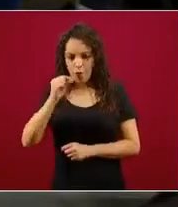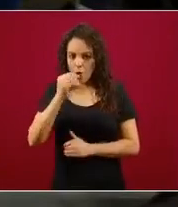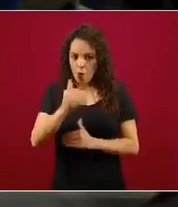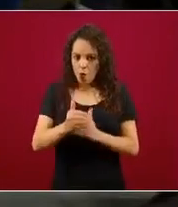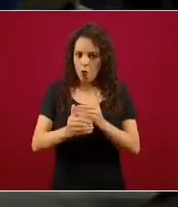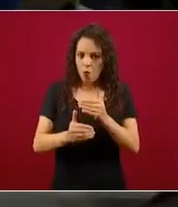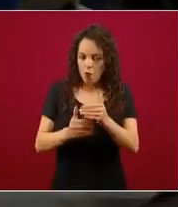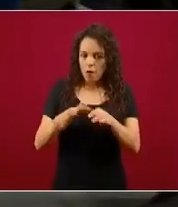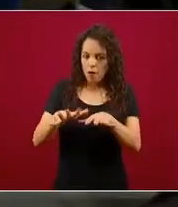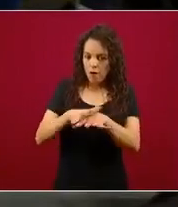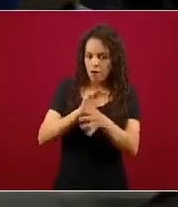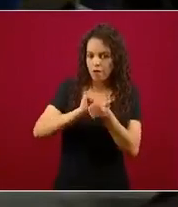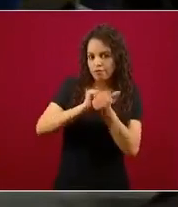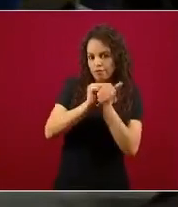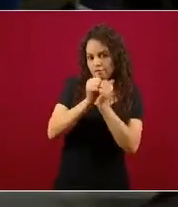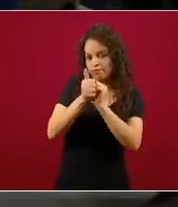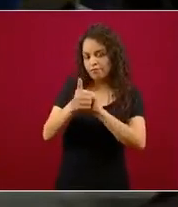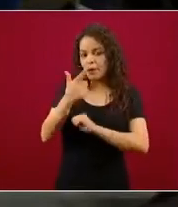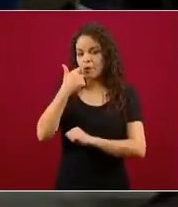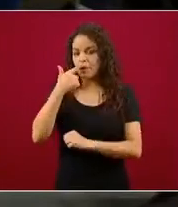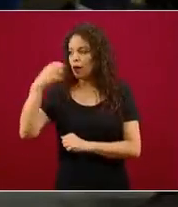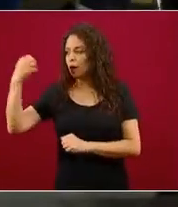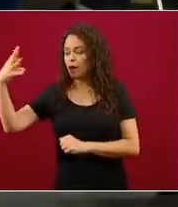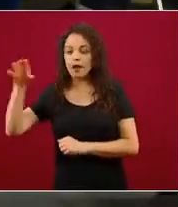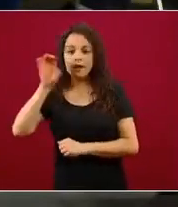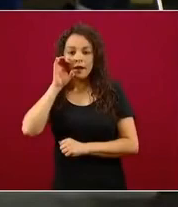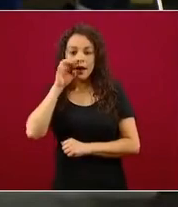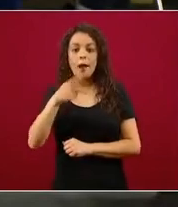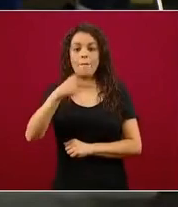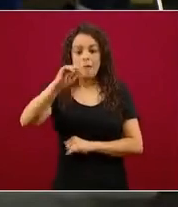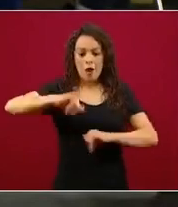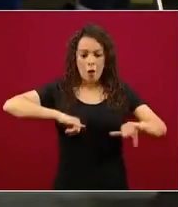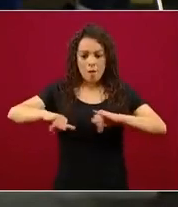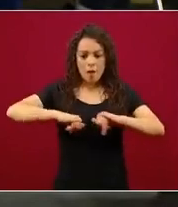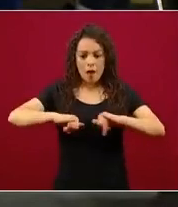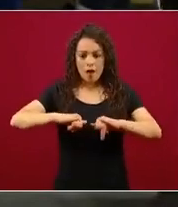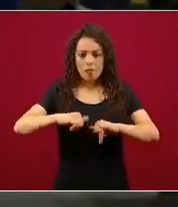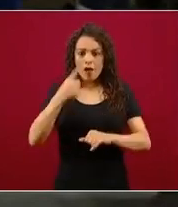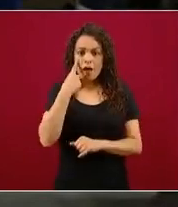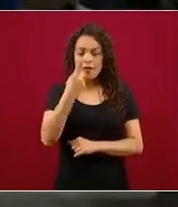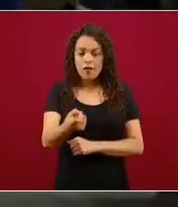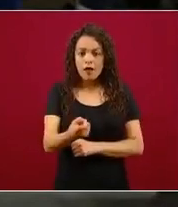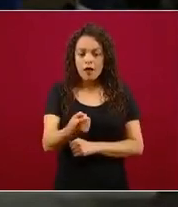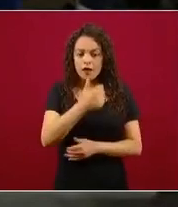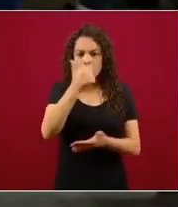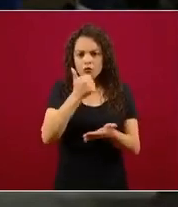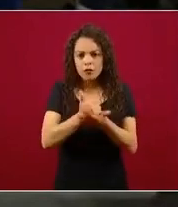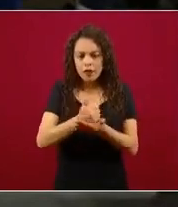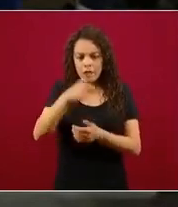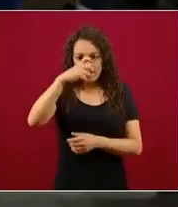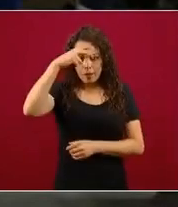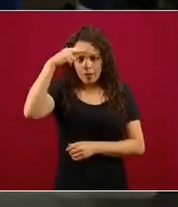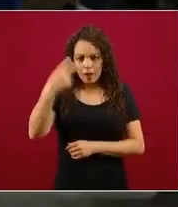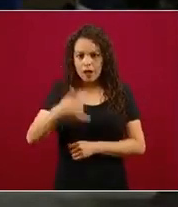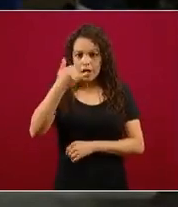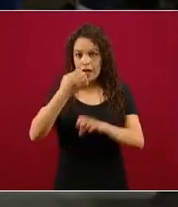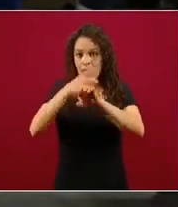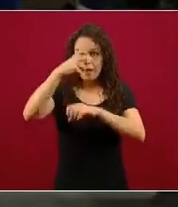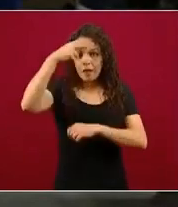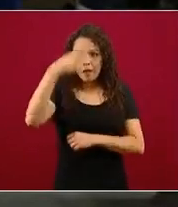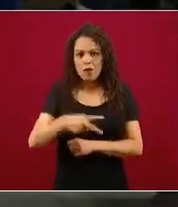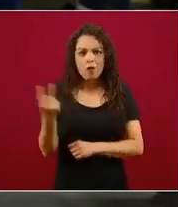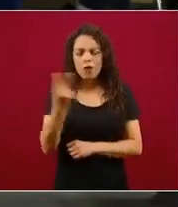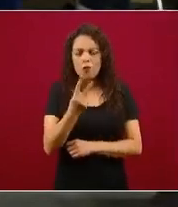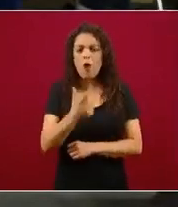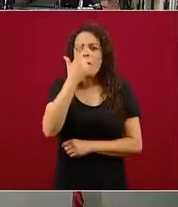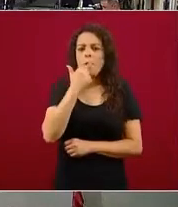naranja. Pero el hecho es que en ese mapa aparece en rojo y el Estado de México también. Bien, ¿cuál es el riesgo que eso implica? Y